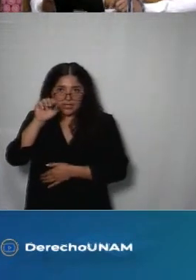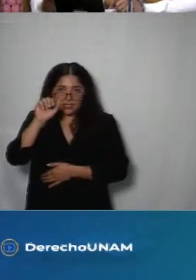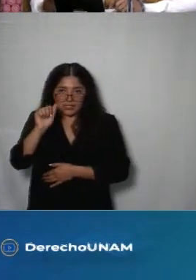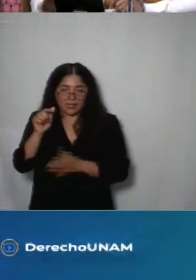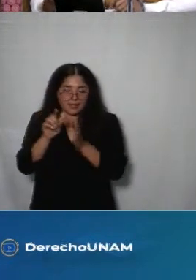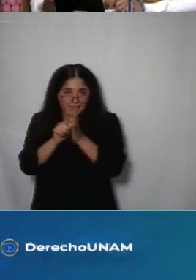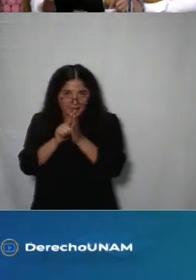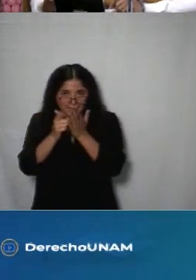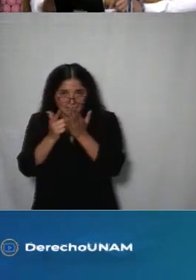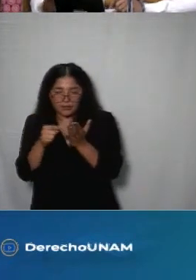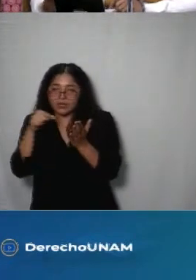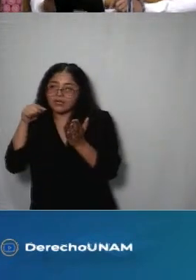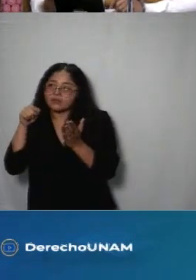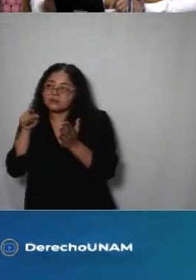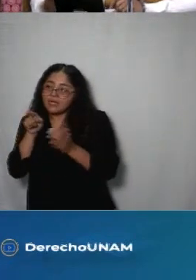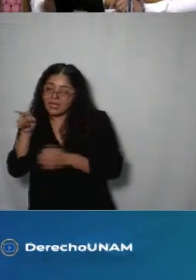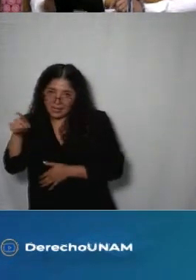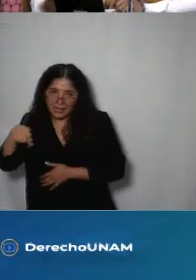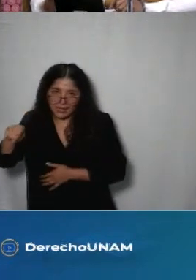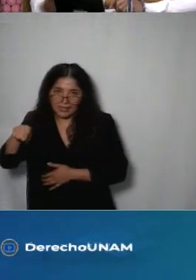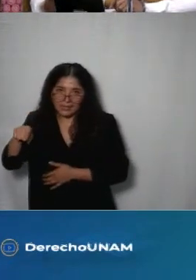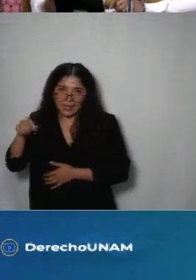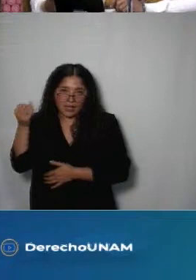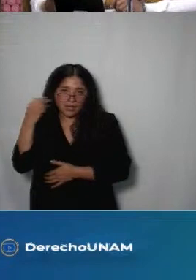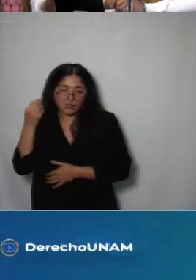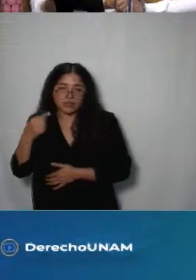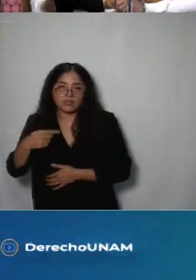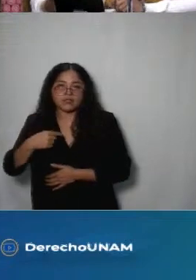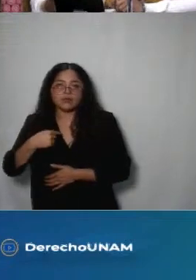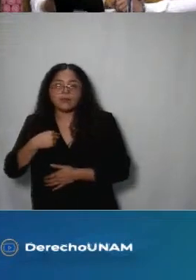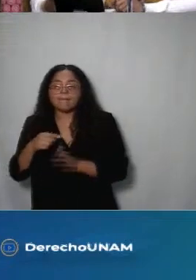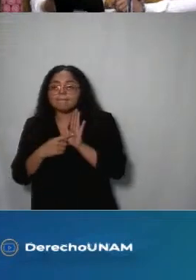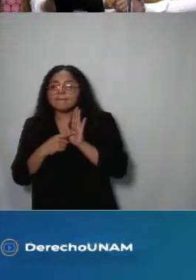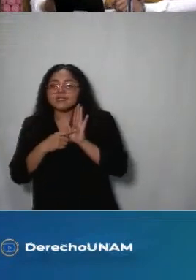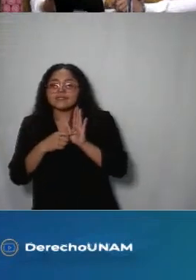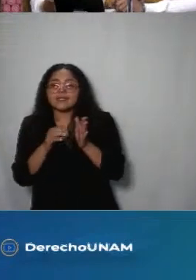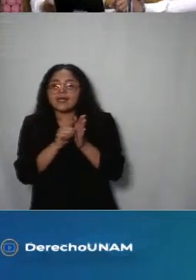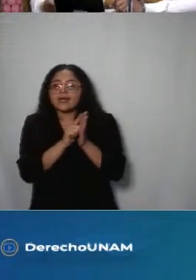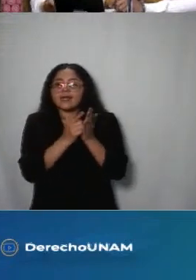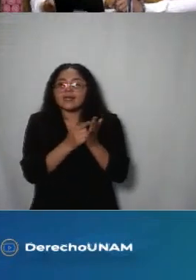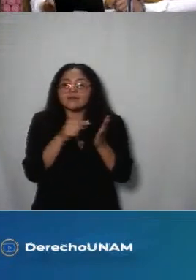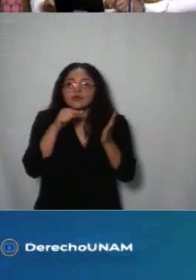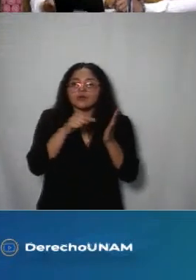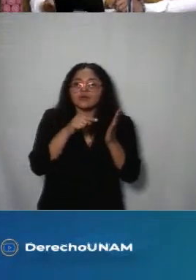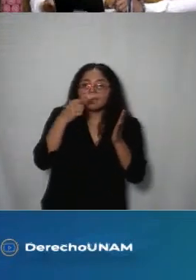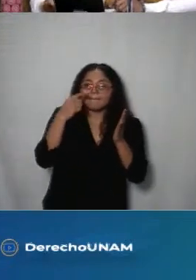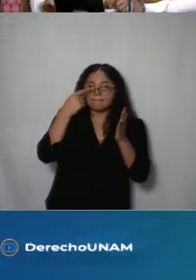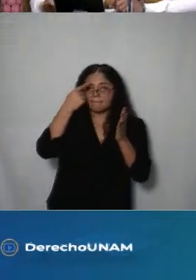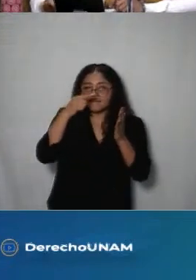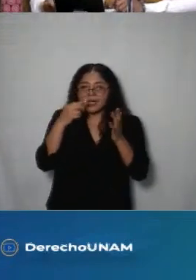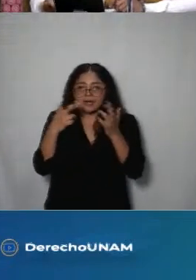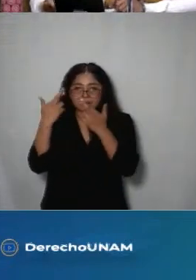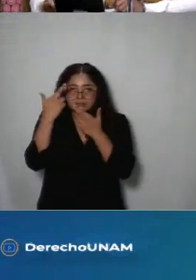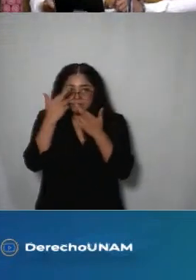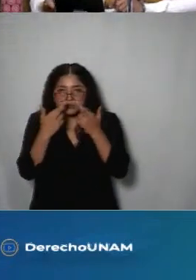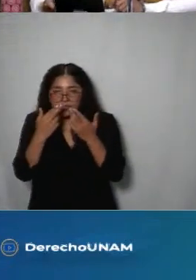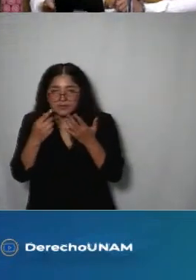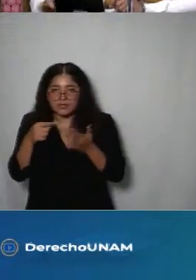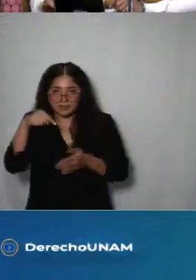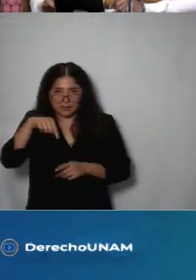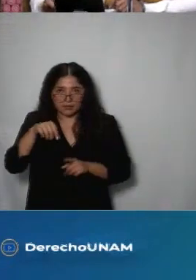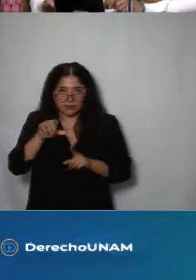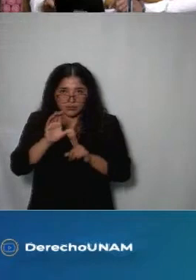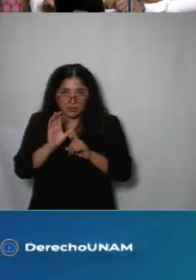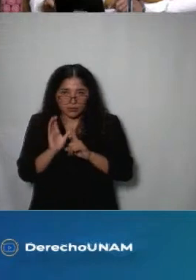donde se presentó el libro de apertura parlamentaria en México análisis y retos para el Congreso